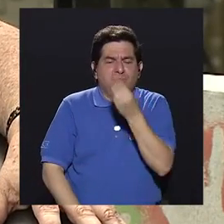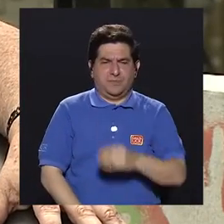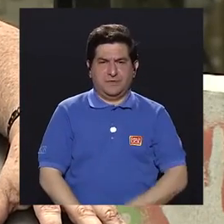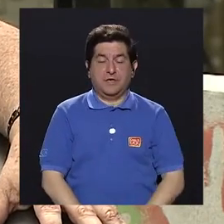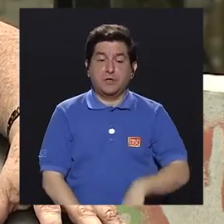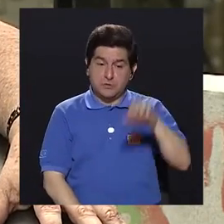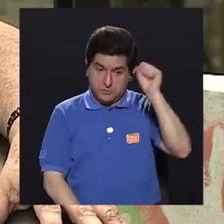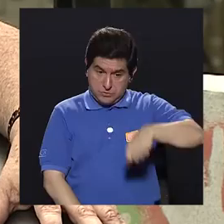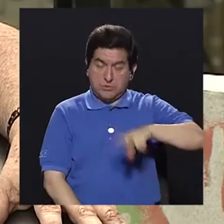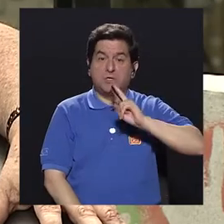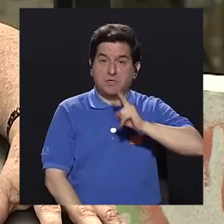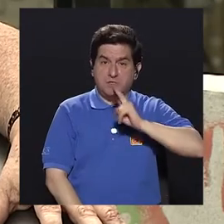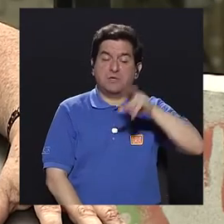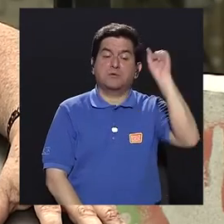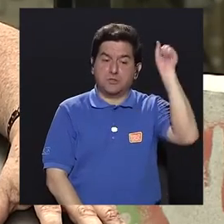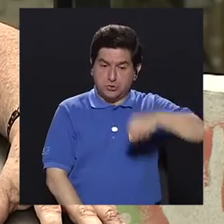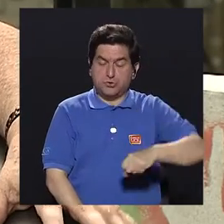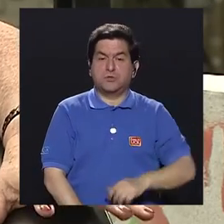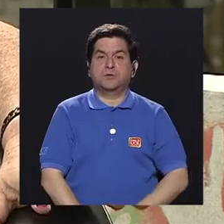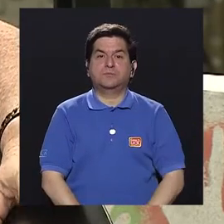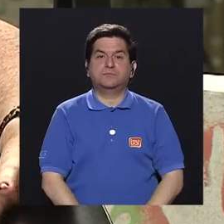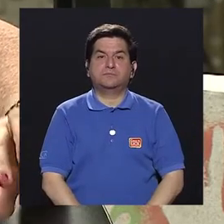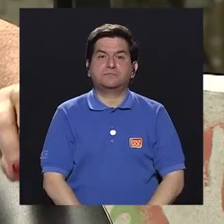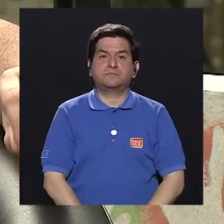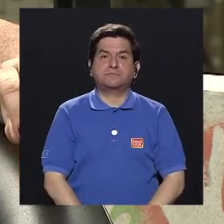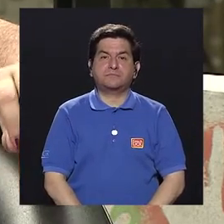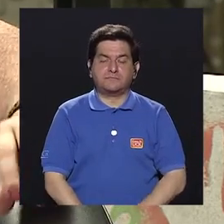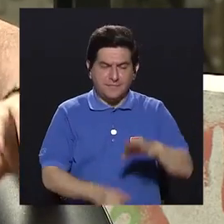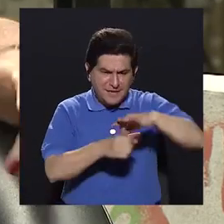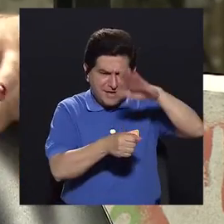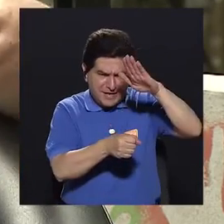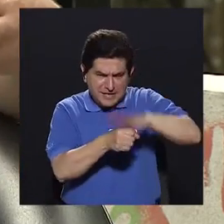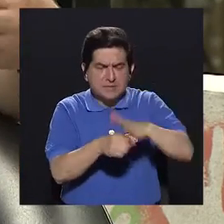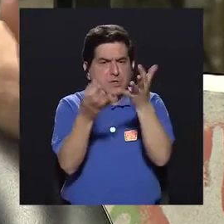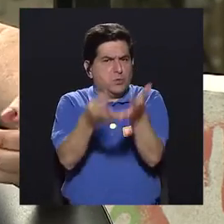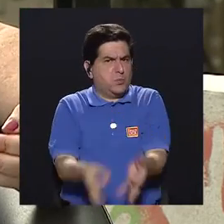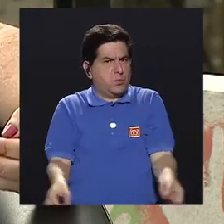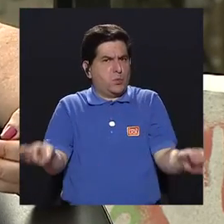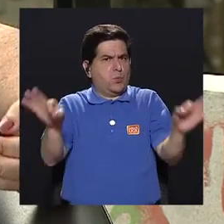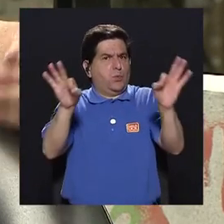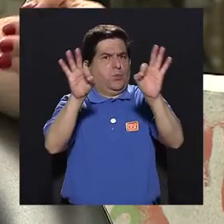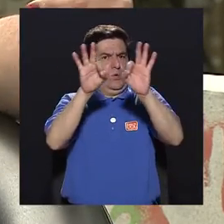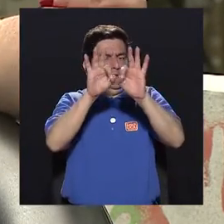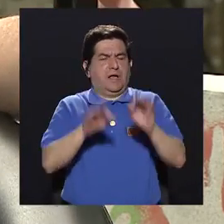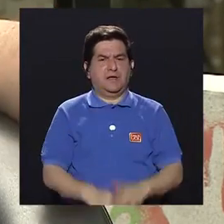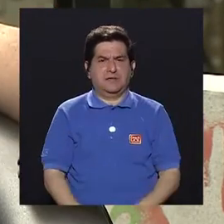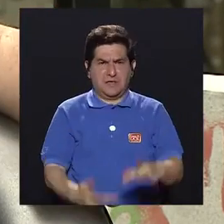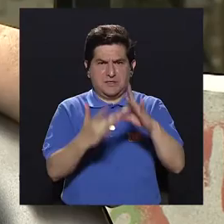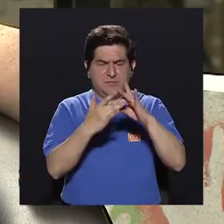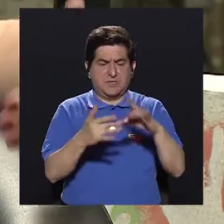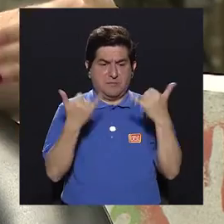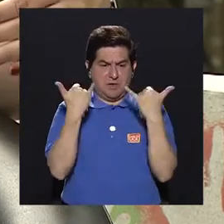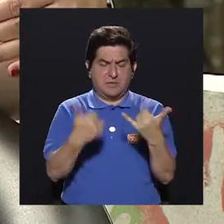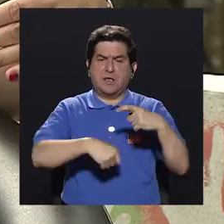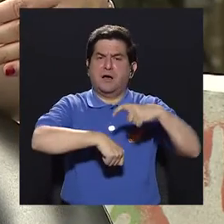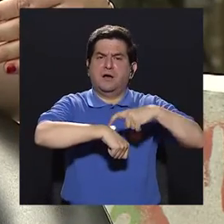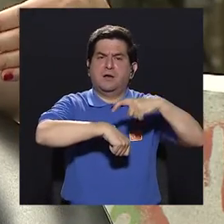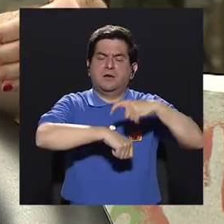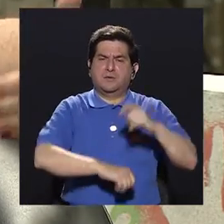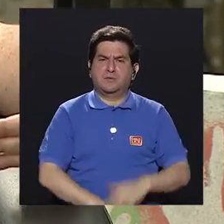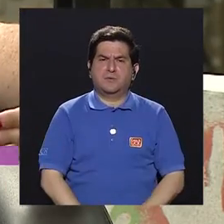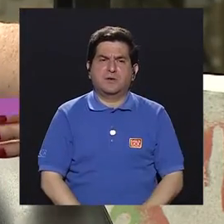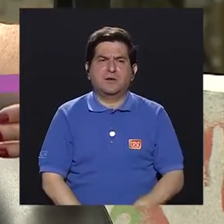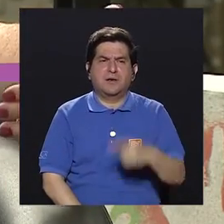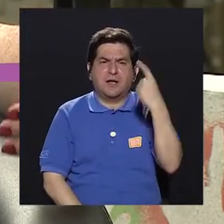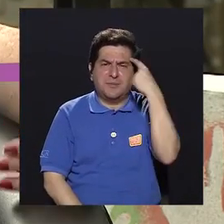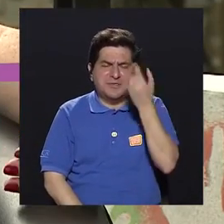Pues sí, en realidad sí. Las semillas son fundamentales, sobre todo en estos tiempos en que hablamos de